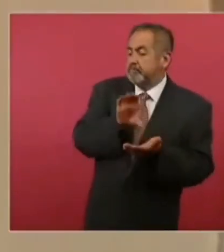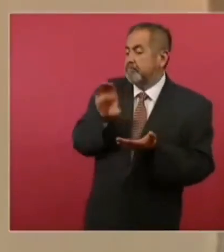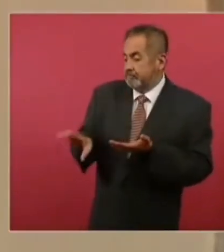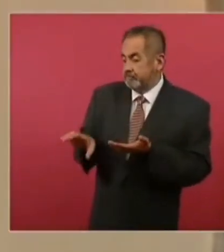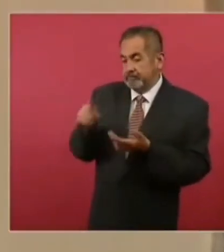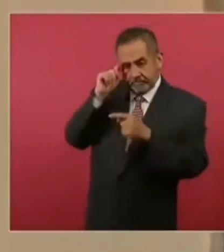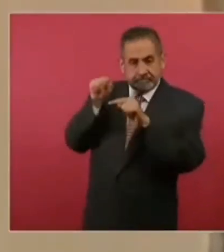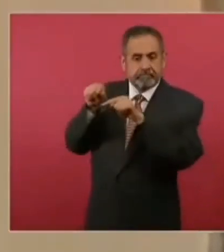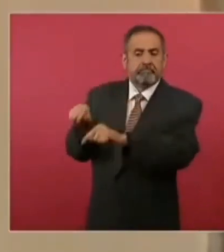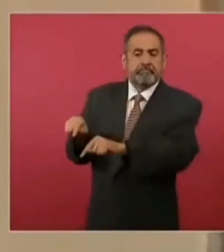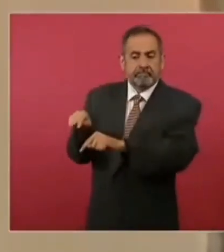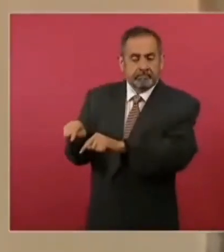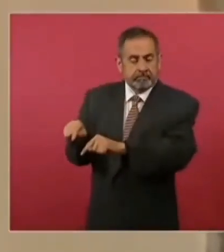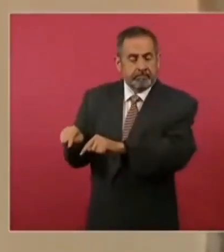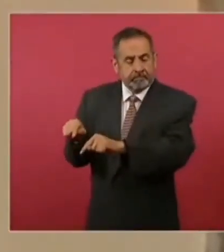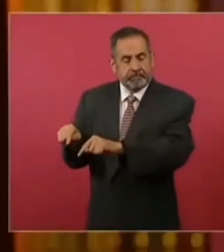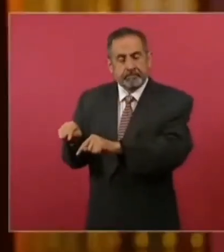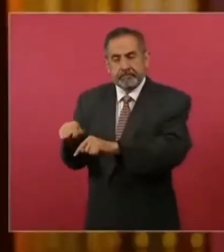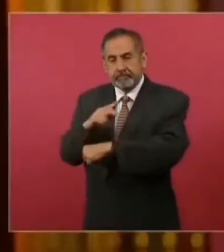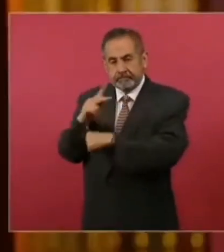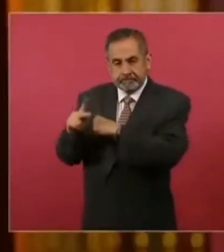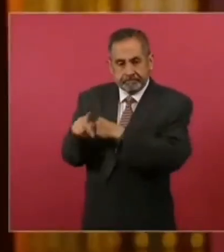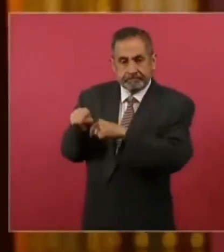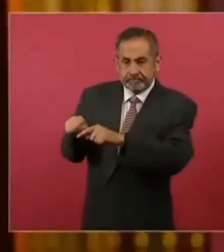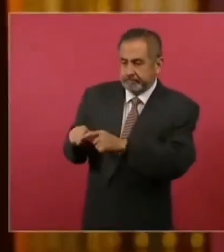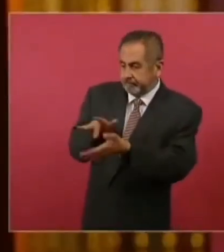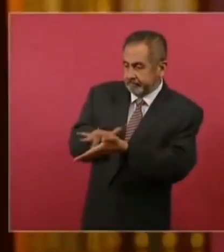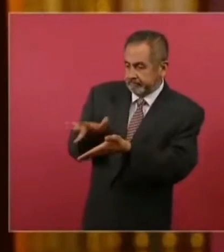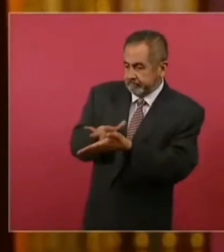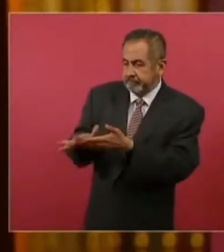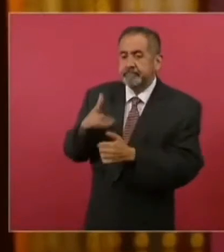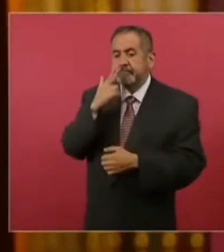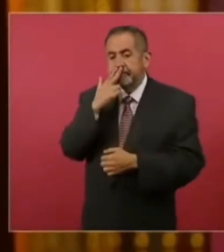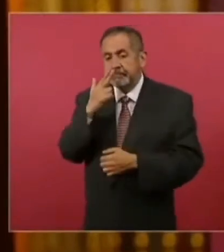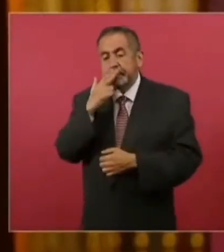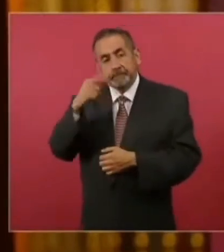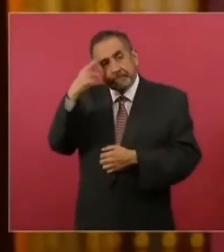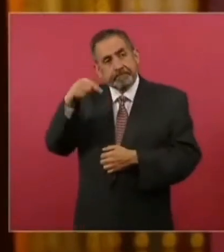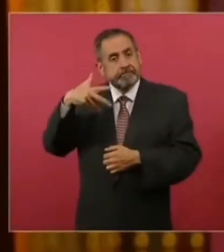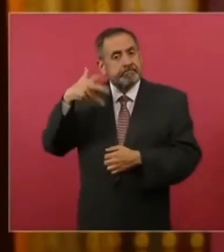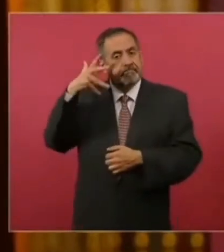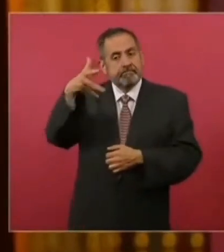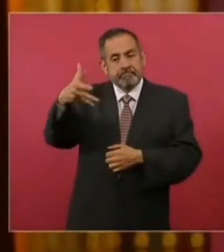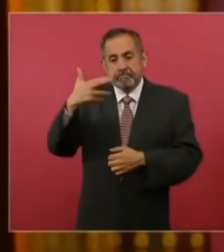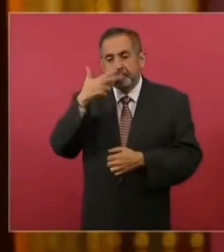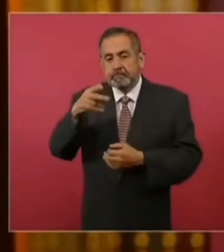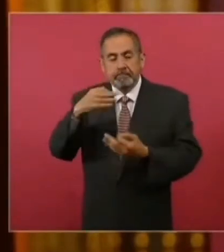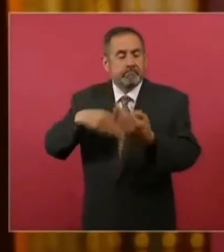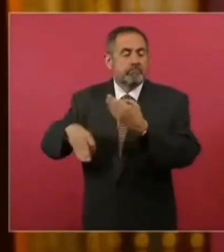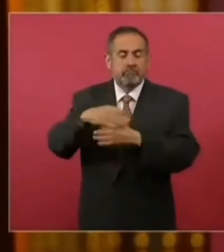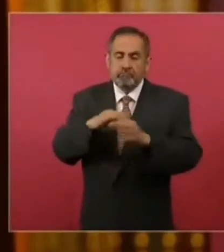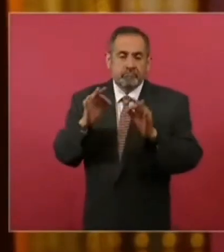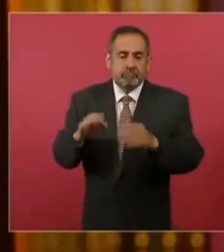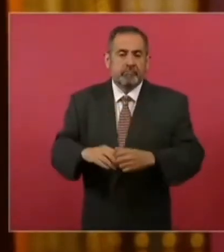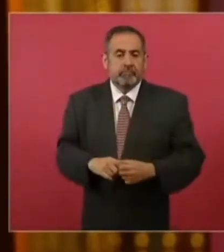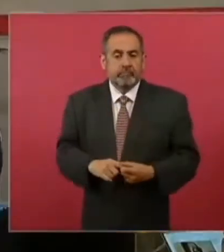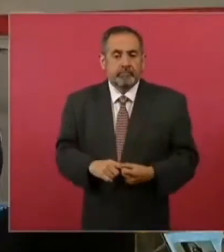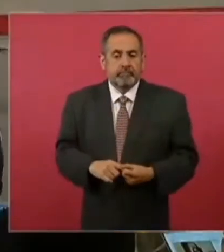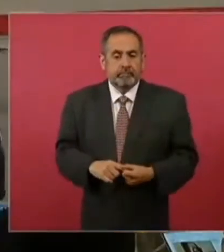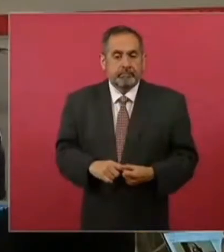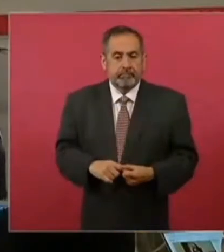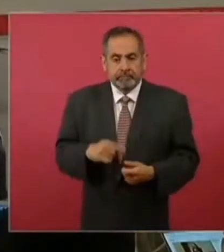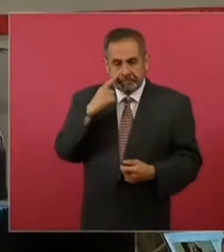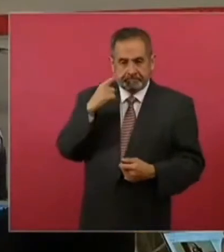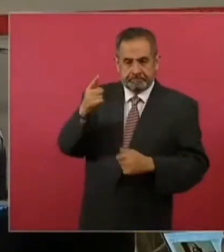ahorrando en programas migratorios, pero también estamos asegurando un futuro mejor para todas y todos. Ahora, tenemos